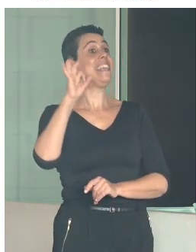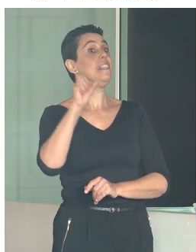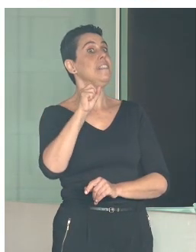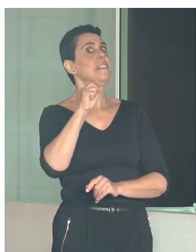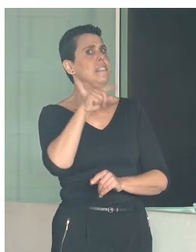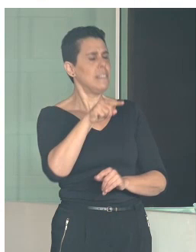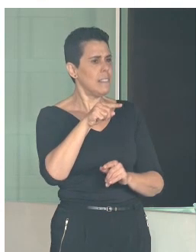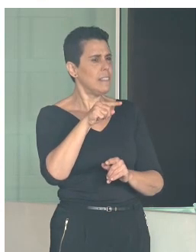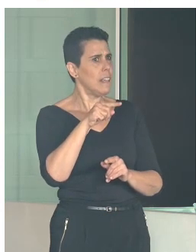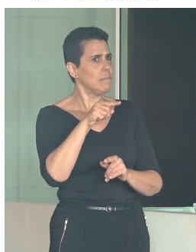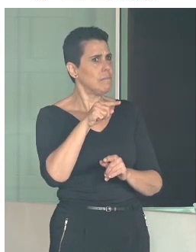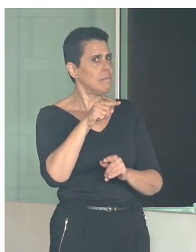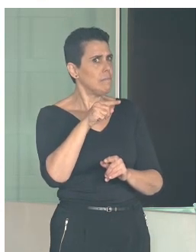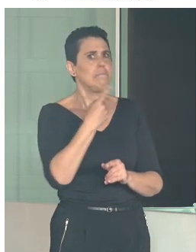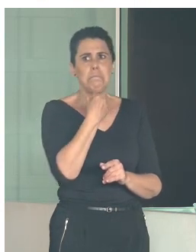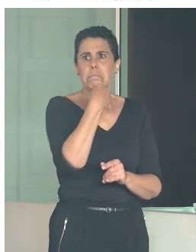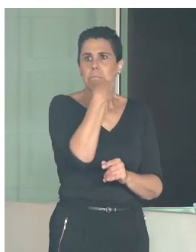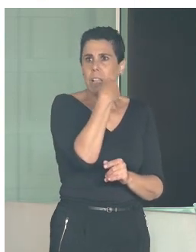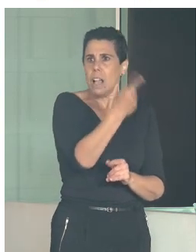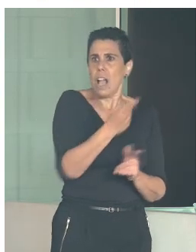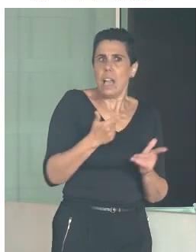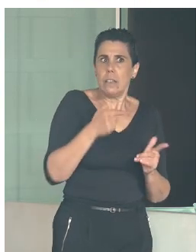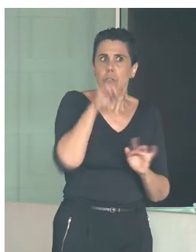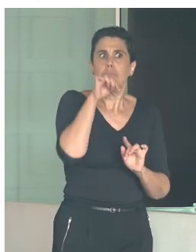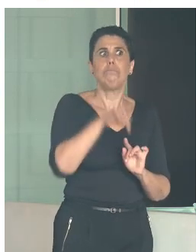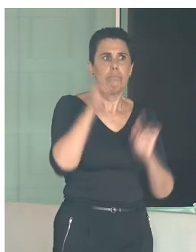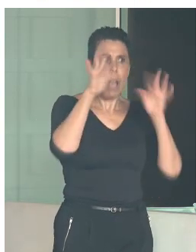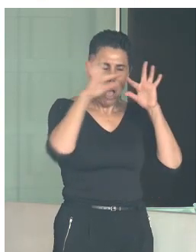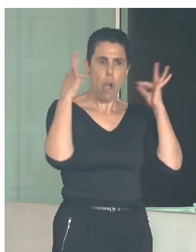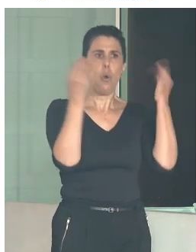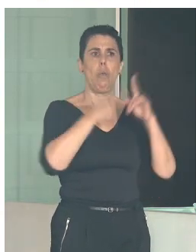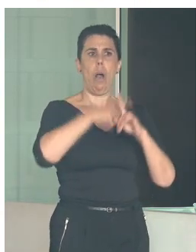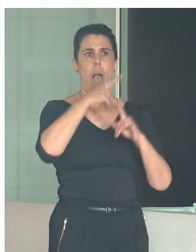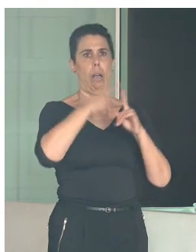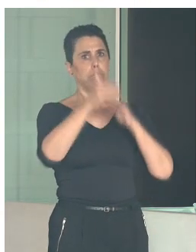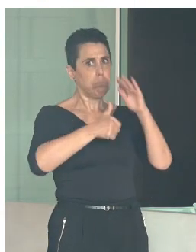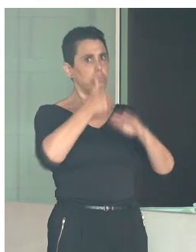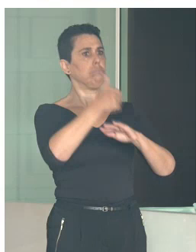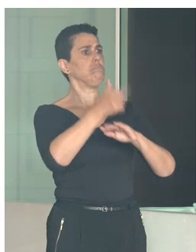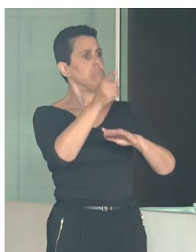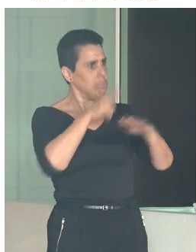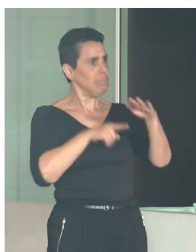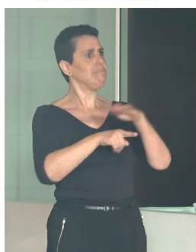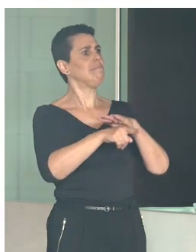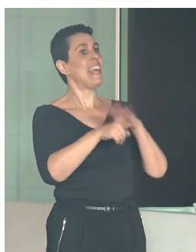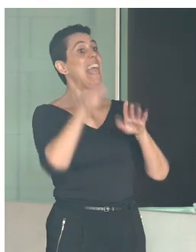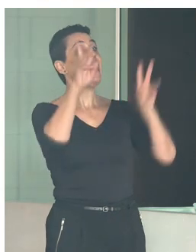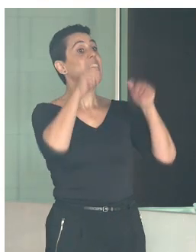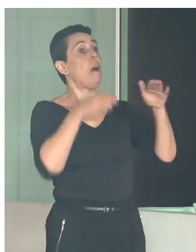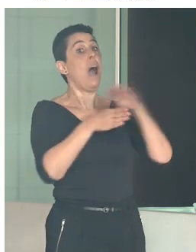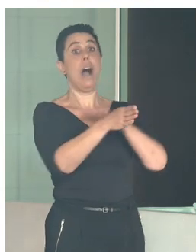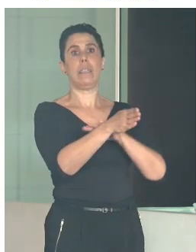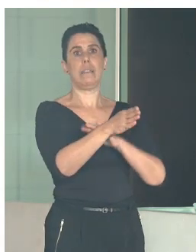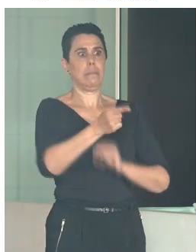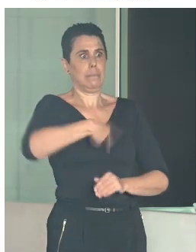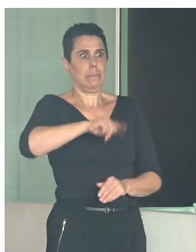destacado el nivel que tiene Córdoba en accesibilidad. Y la verdad es nos sentimos orgullosos, aunque también sabemos